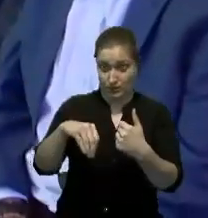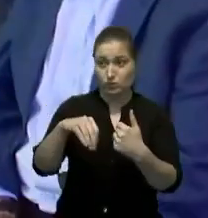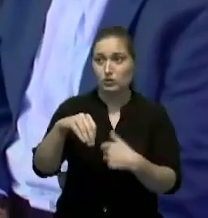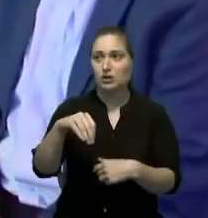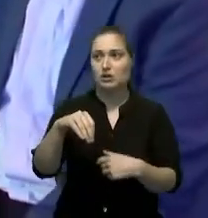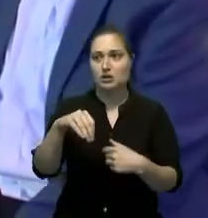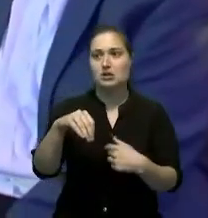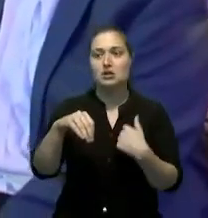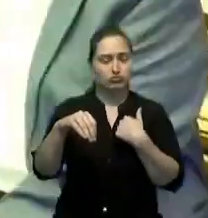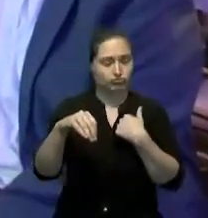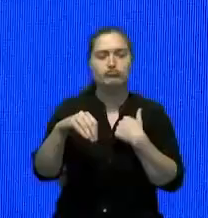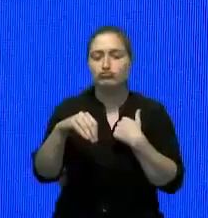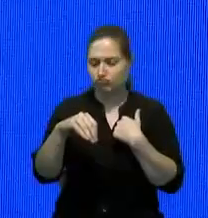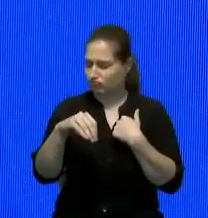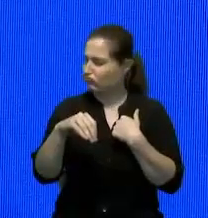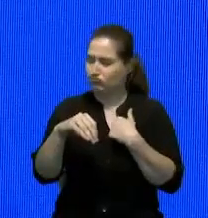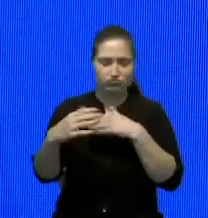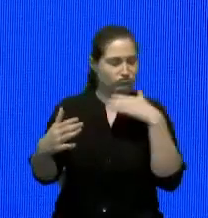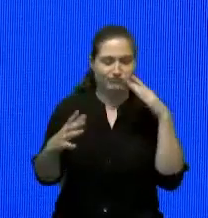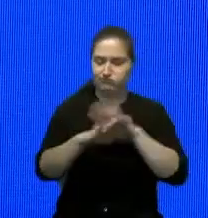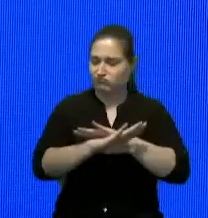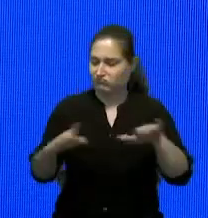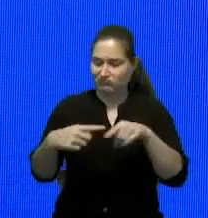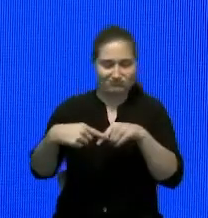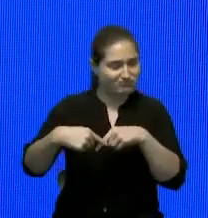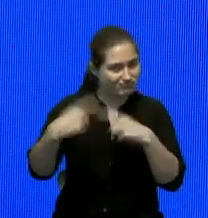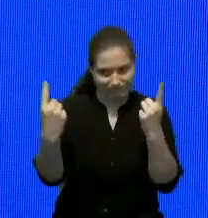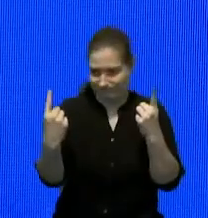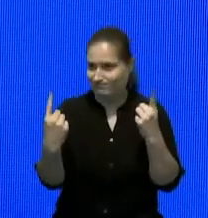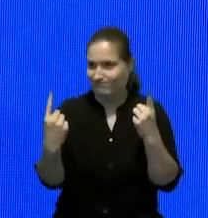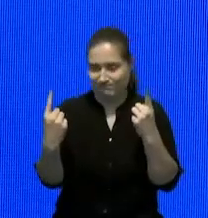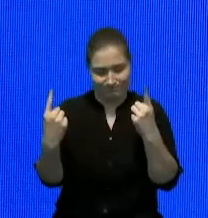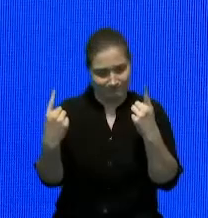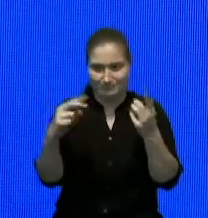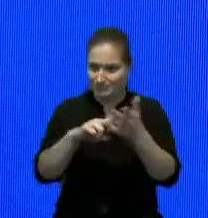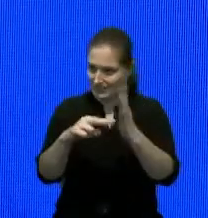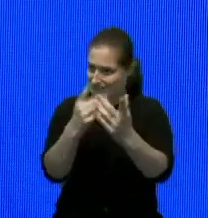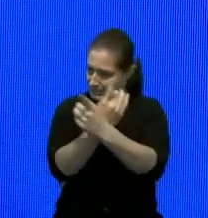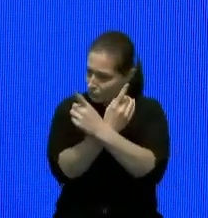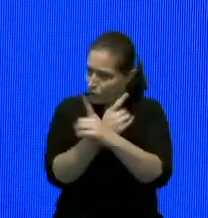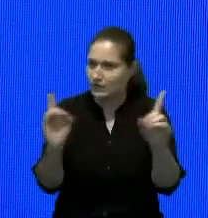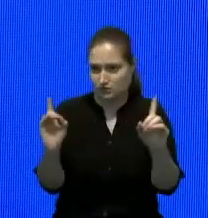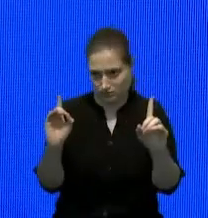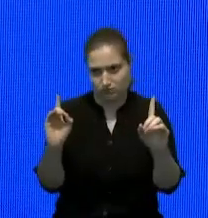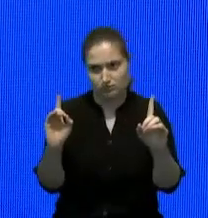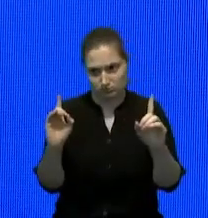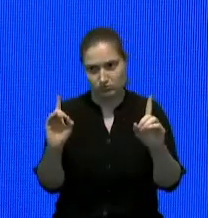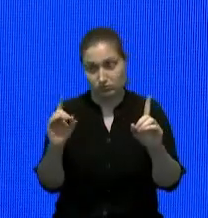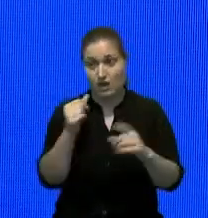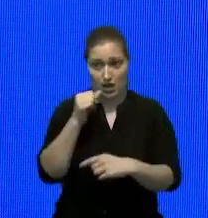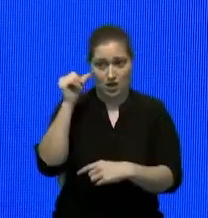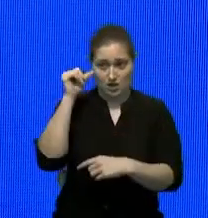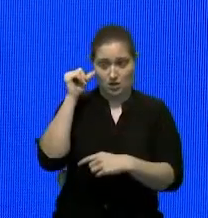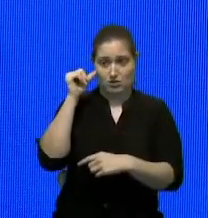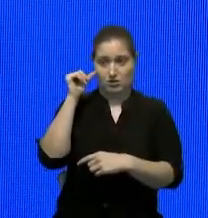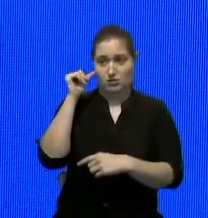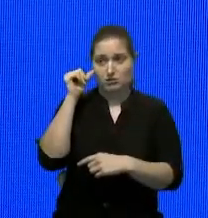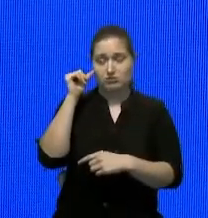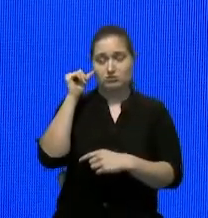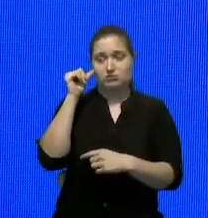estoy absolutamente en contra eso lleva a democracia ayer conversaba con con unos